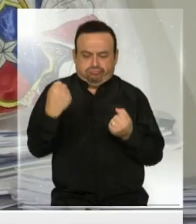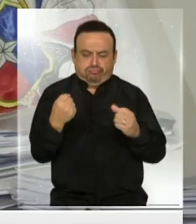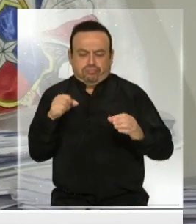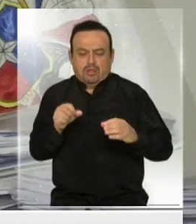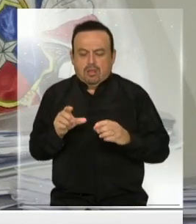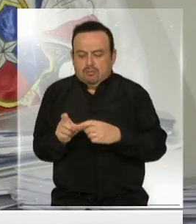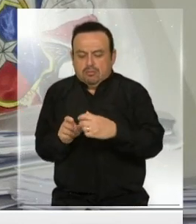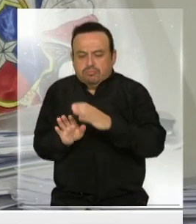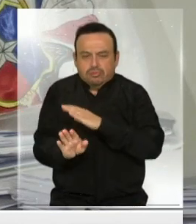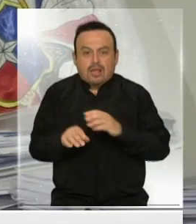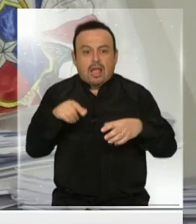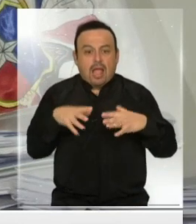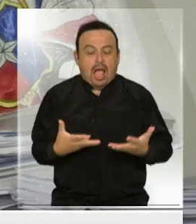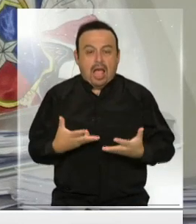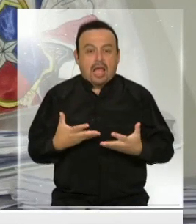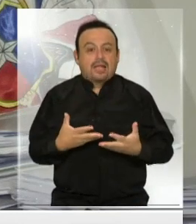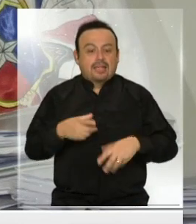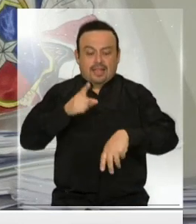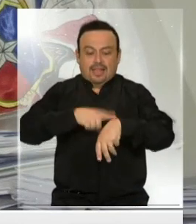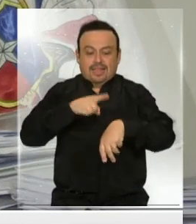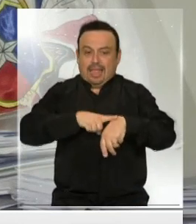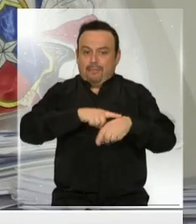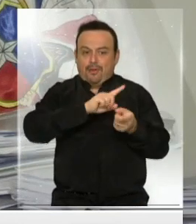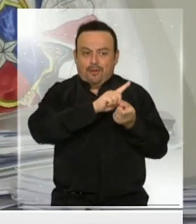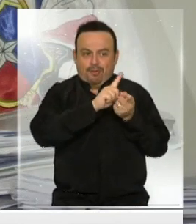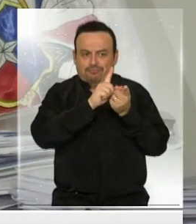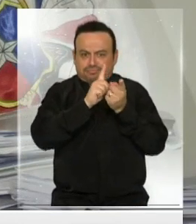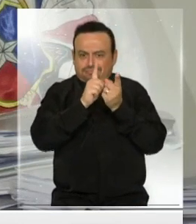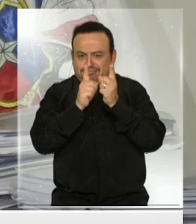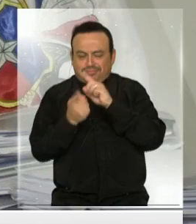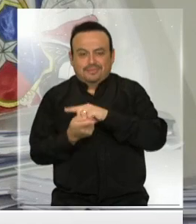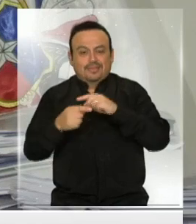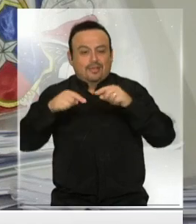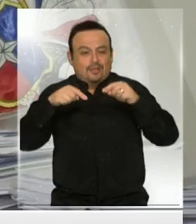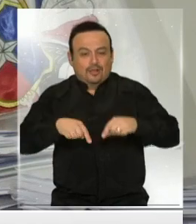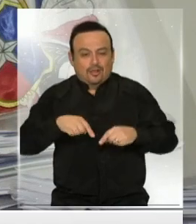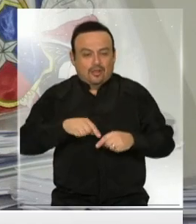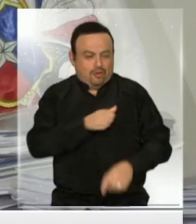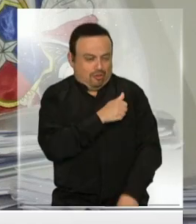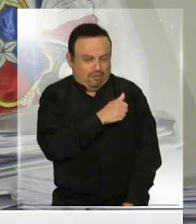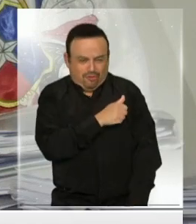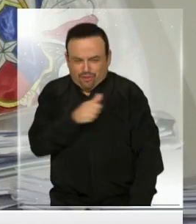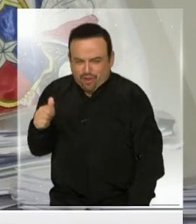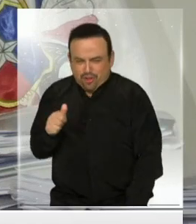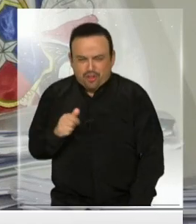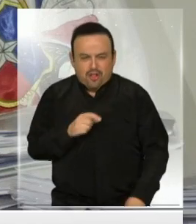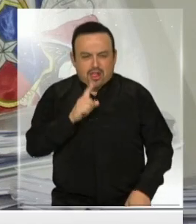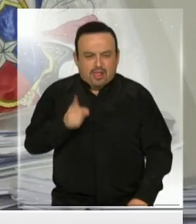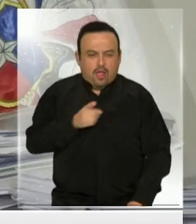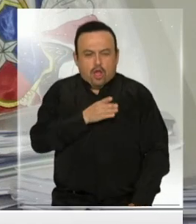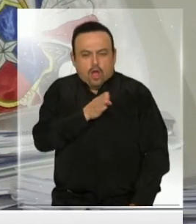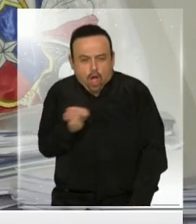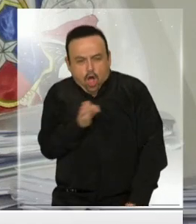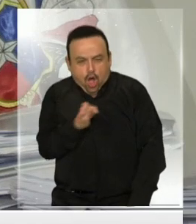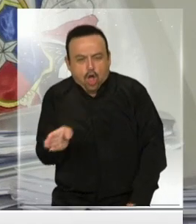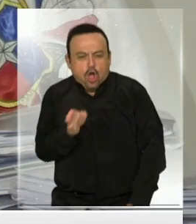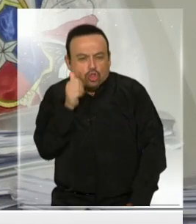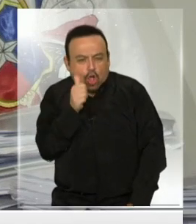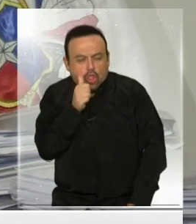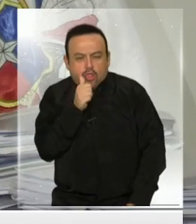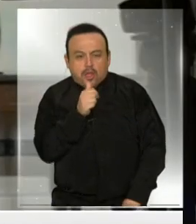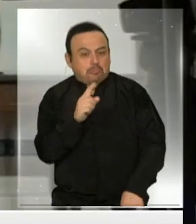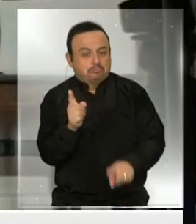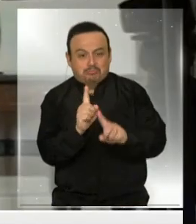acelerador. Gracias a Dios, los tiempos han cambiado. Y hoy día no es necesario que todos nos tengamos que movilizar todos los días a un mismo lugar.